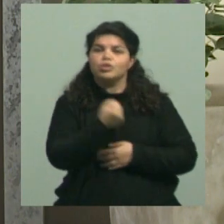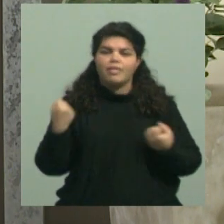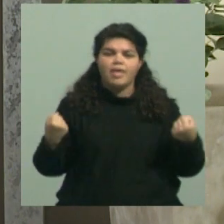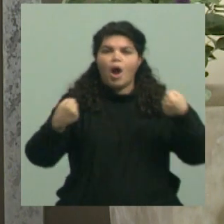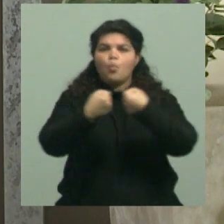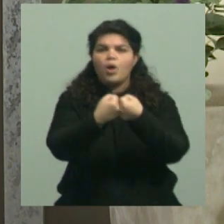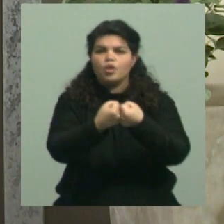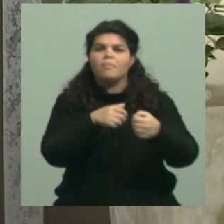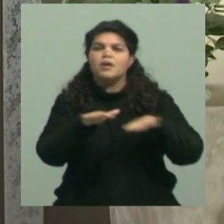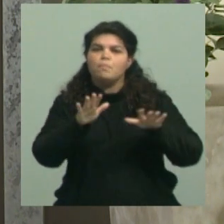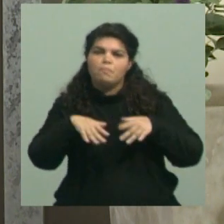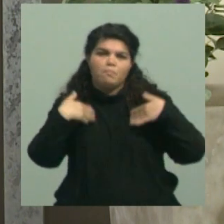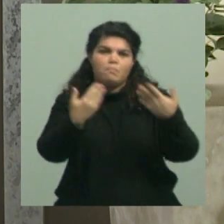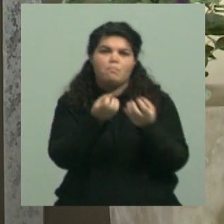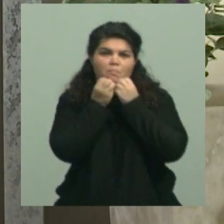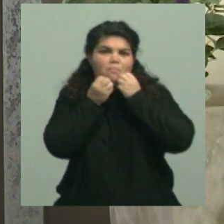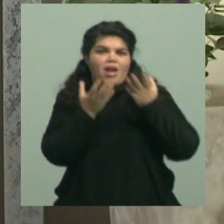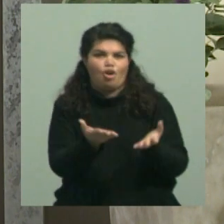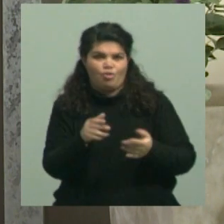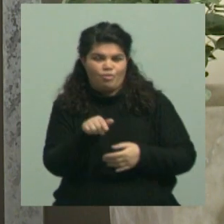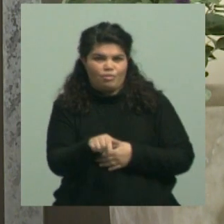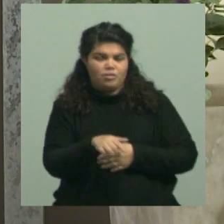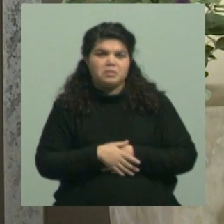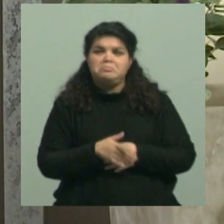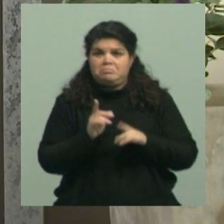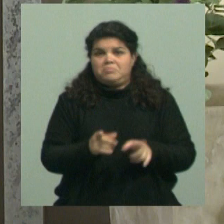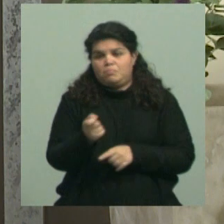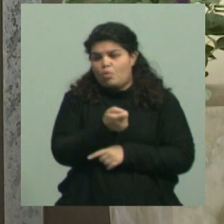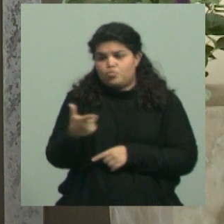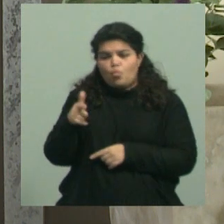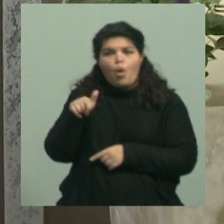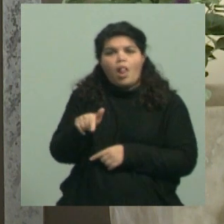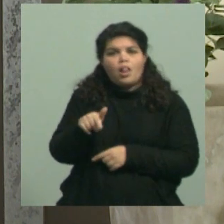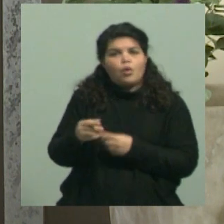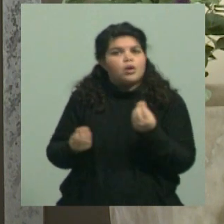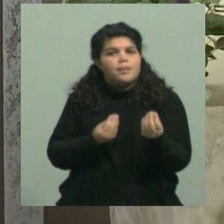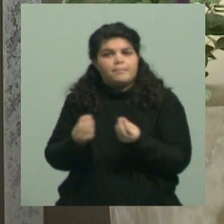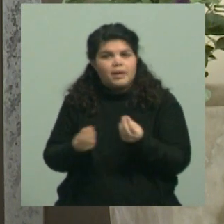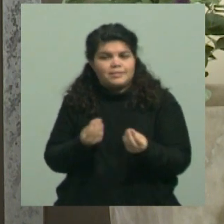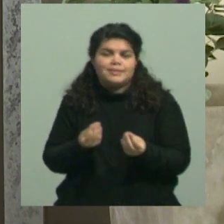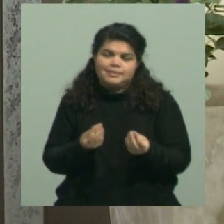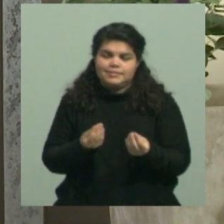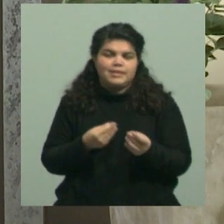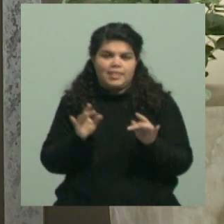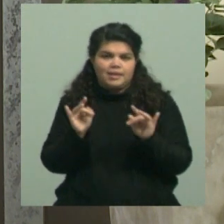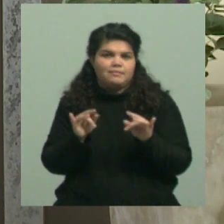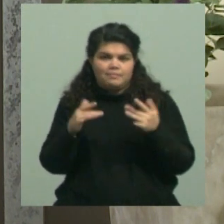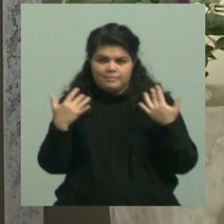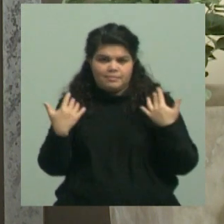En el caso de los salarios, indudablemente que la situación es muy compleja,